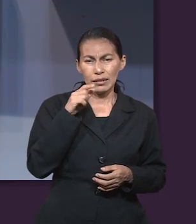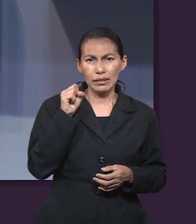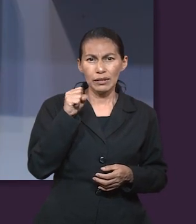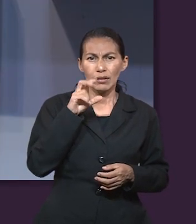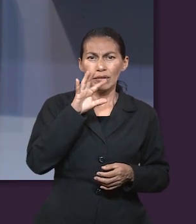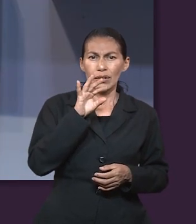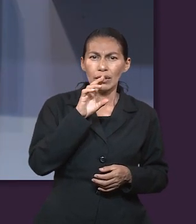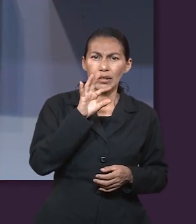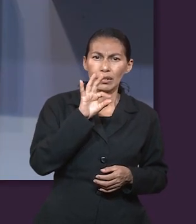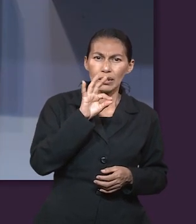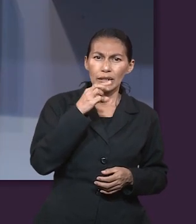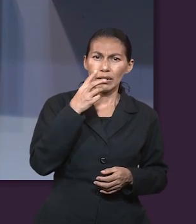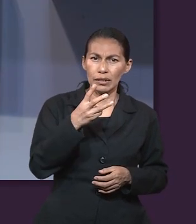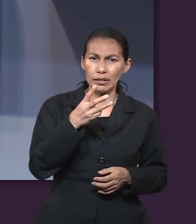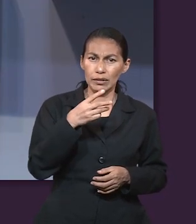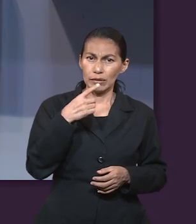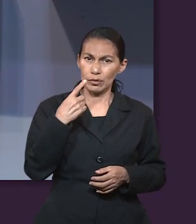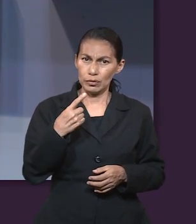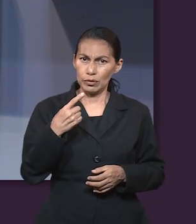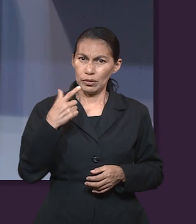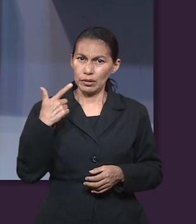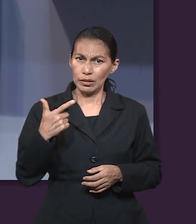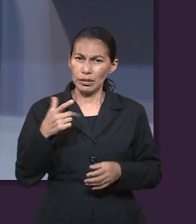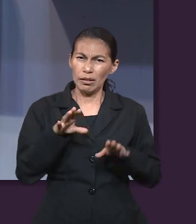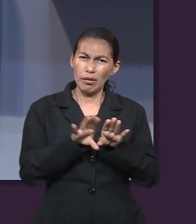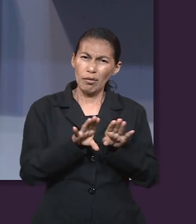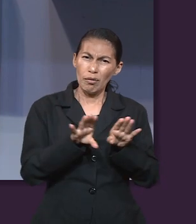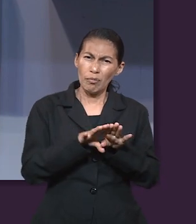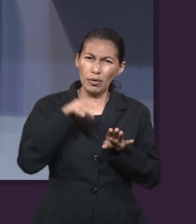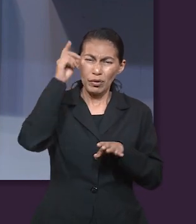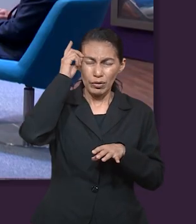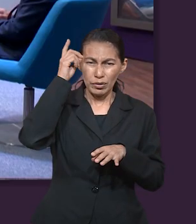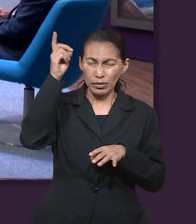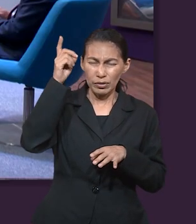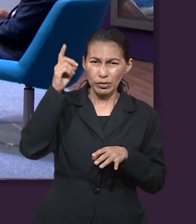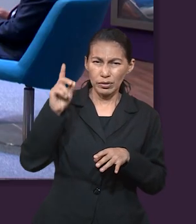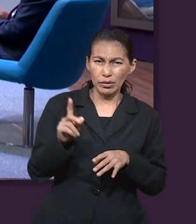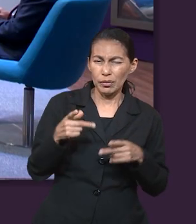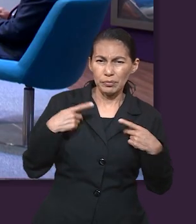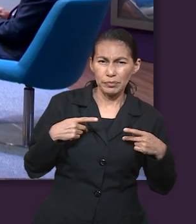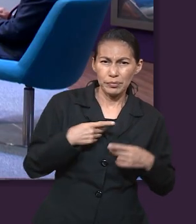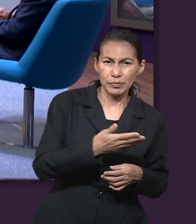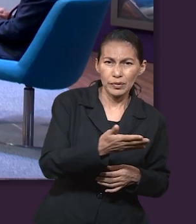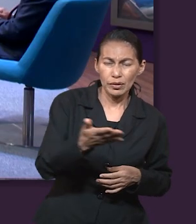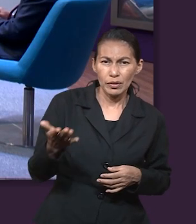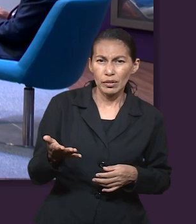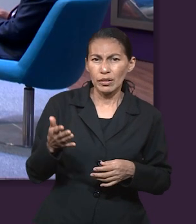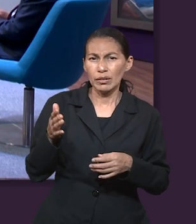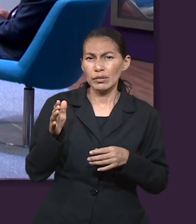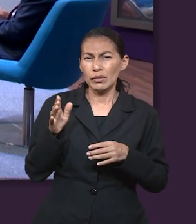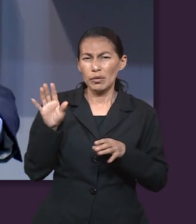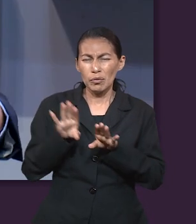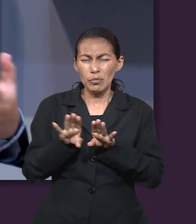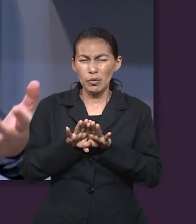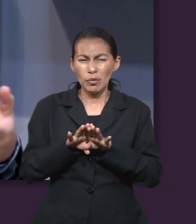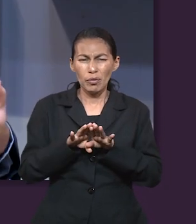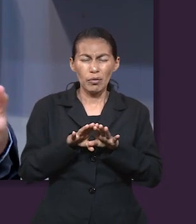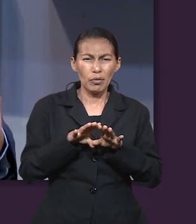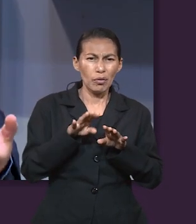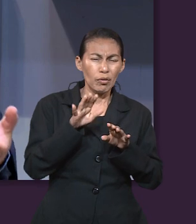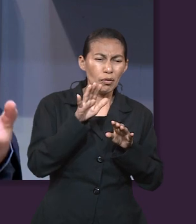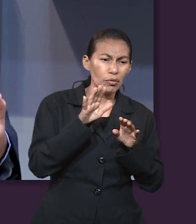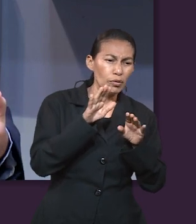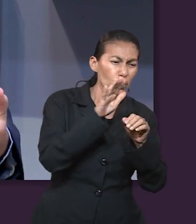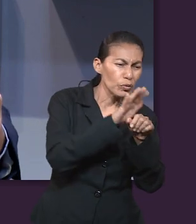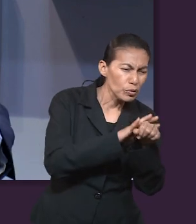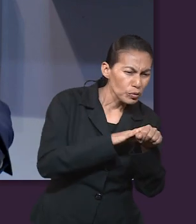las formas en que Dios ofrece consuelo a su pueblo, ¿no? ¿Qué hace Dios? ¿Cómo a lo mejor podríamos estar recibiendo